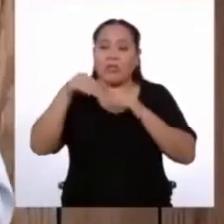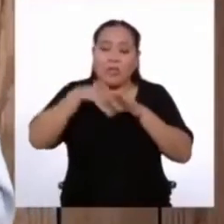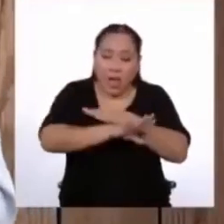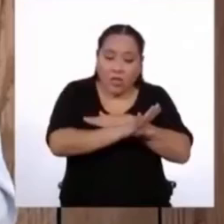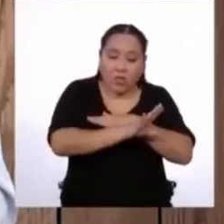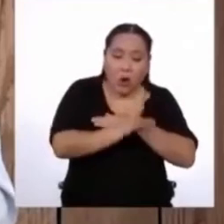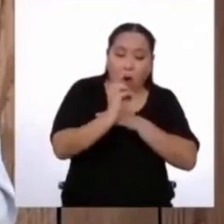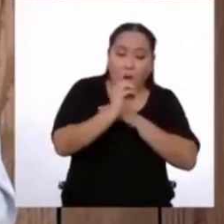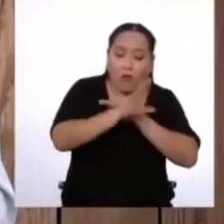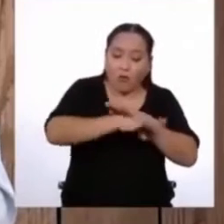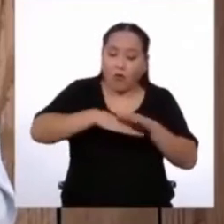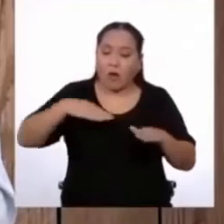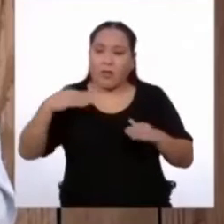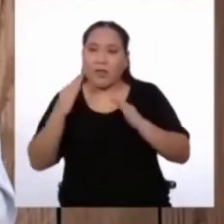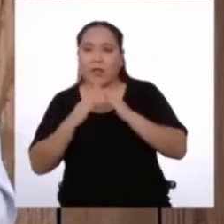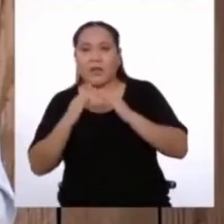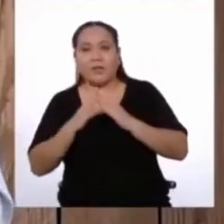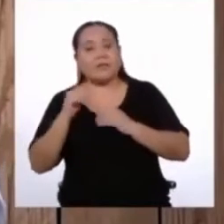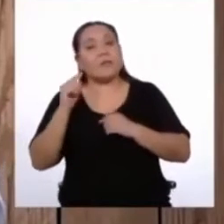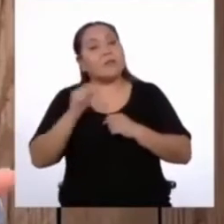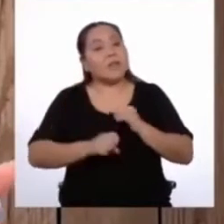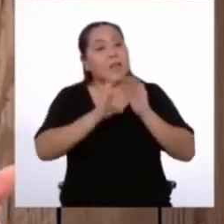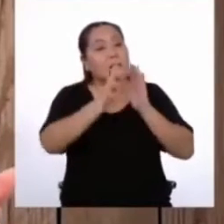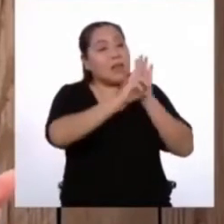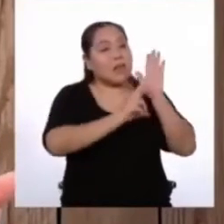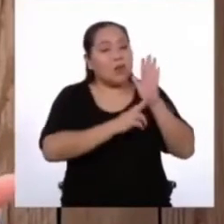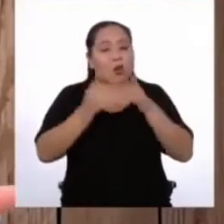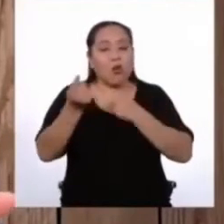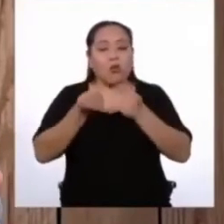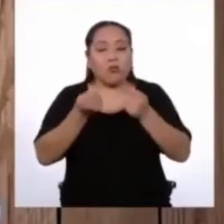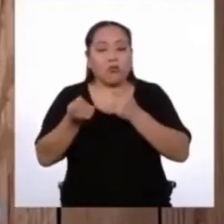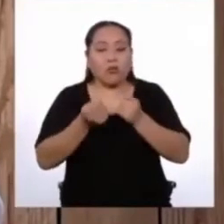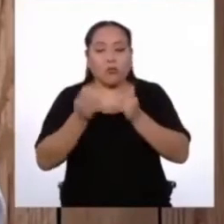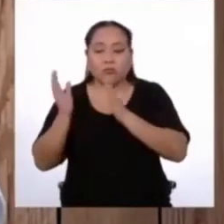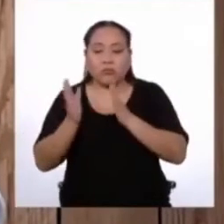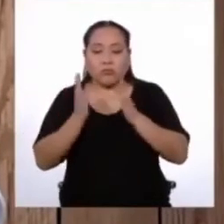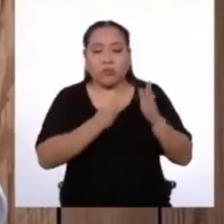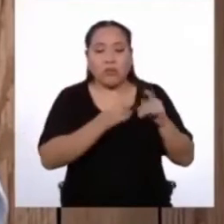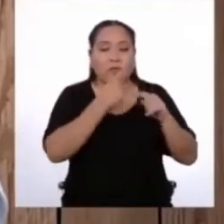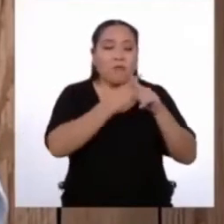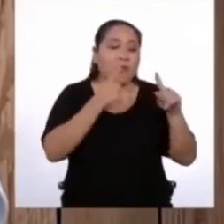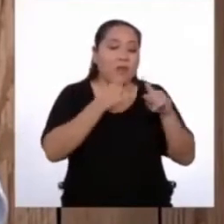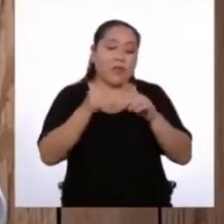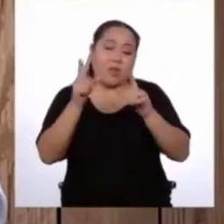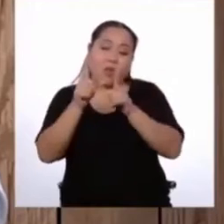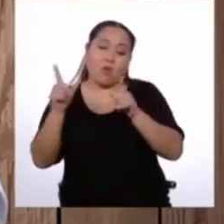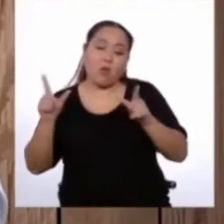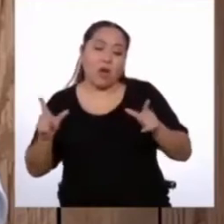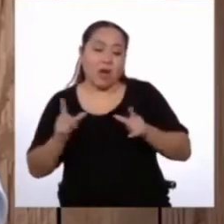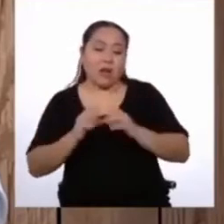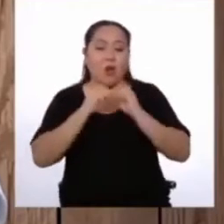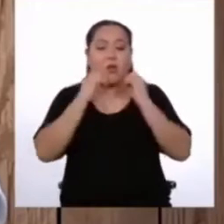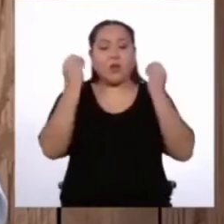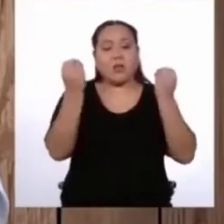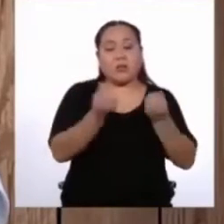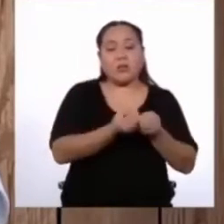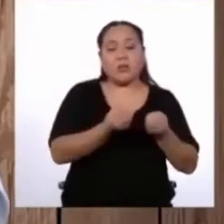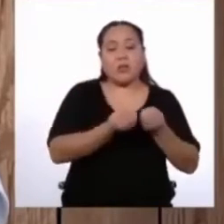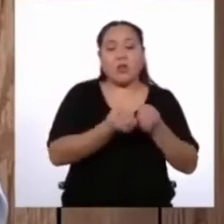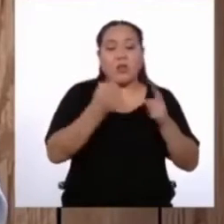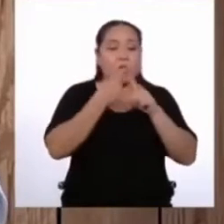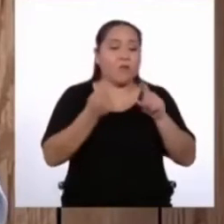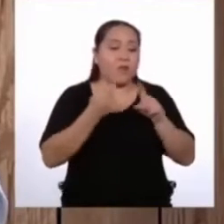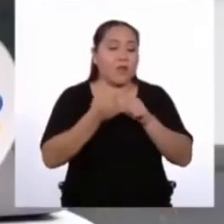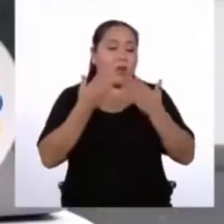Existen reglamentos que regulan las acciones y el comportamiento de las personas en diferentes instituciones, organizaciones o en las